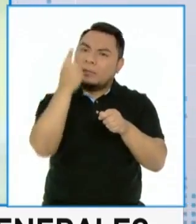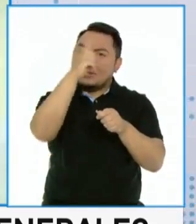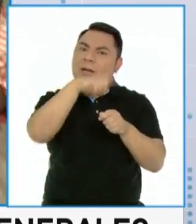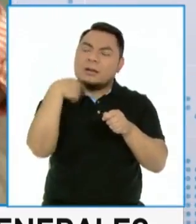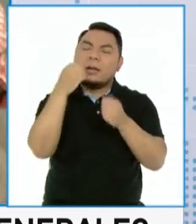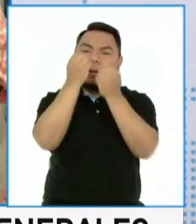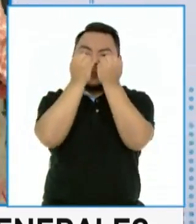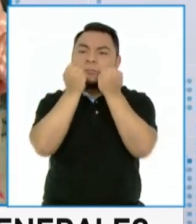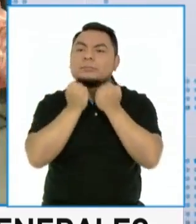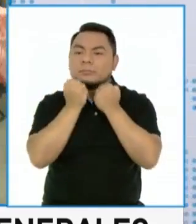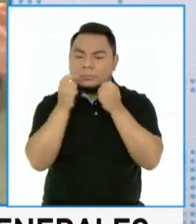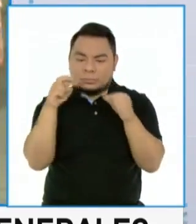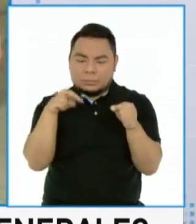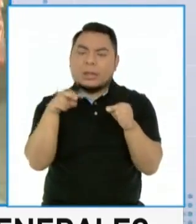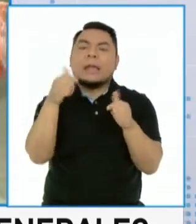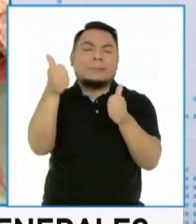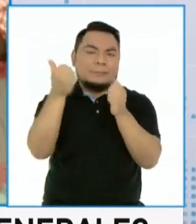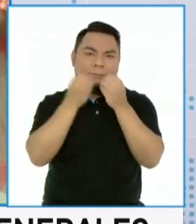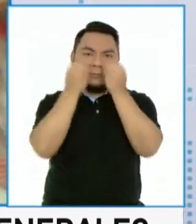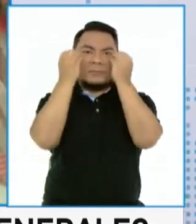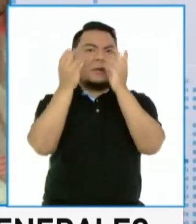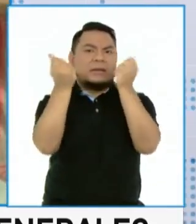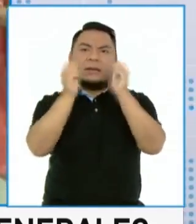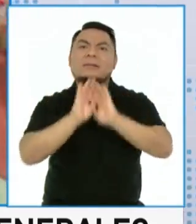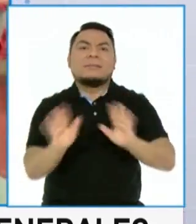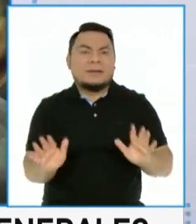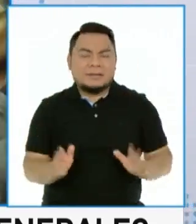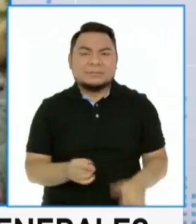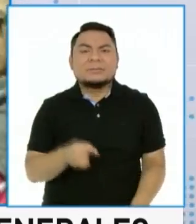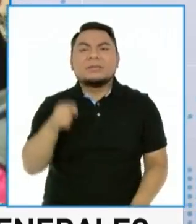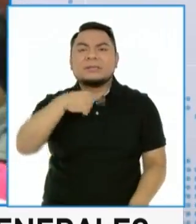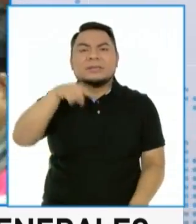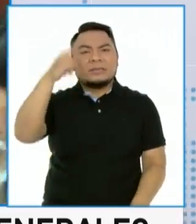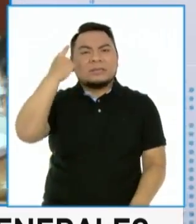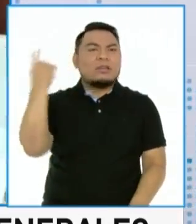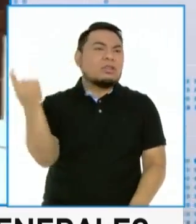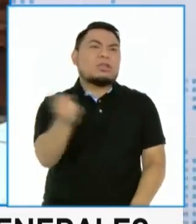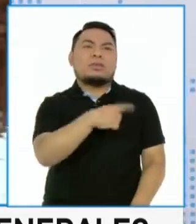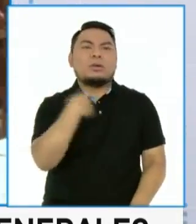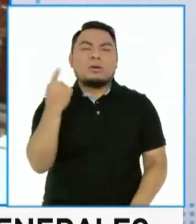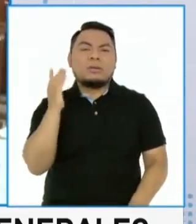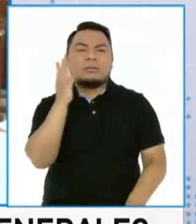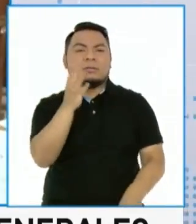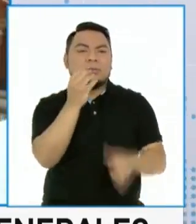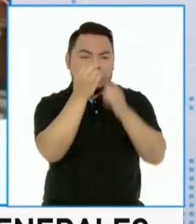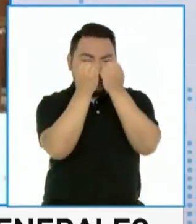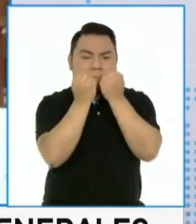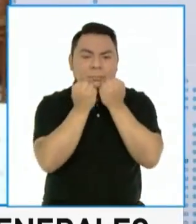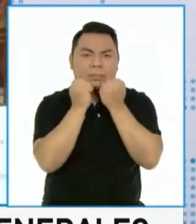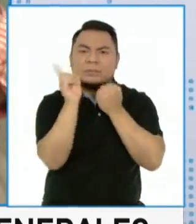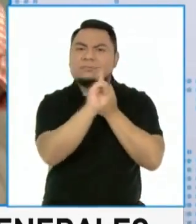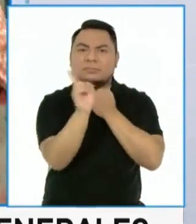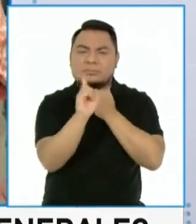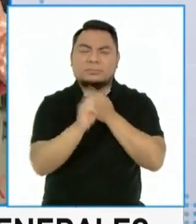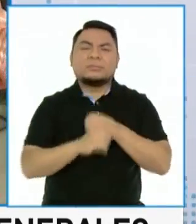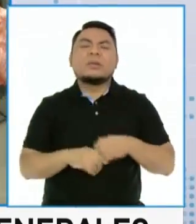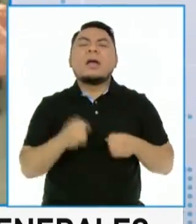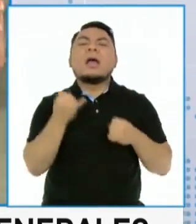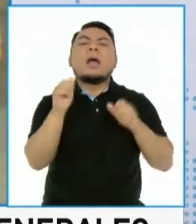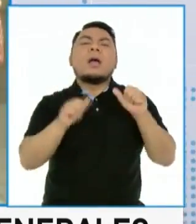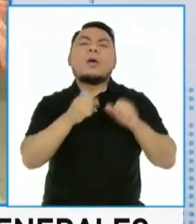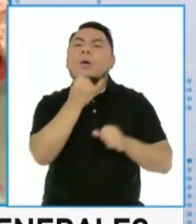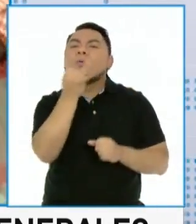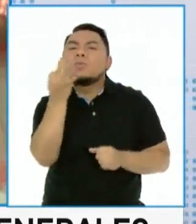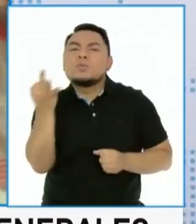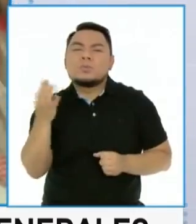persona, ¿no? Va a tener el TNI, va a ver a la persona, solo en el caso excepcional que el miembro de mesa dude o